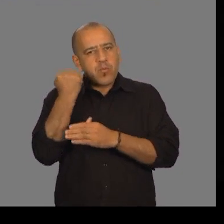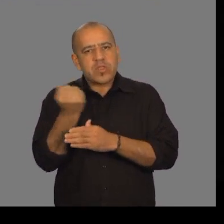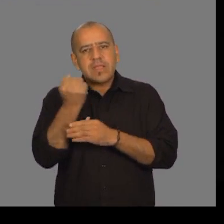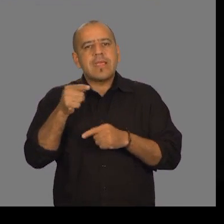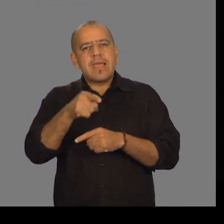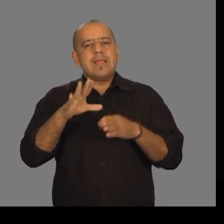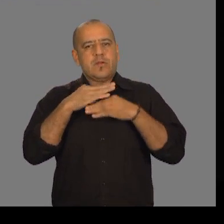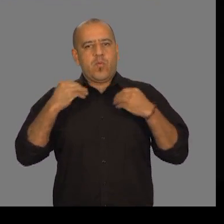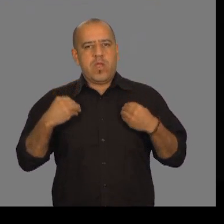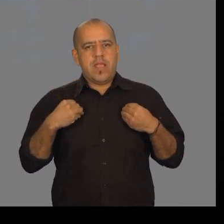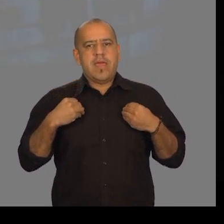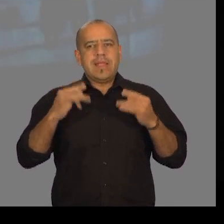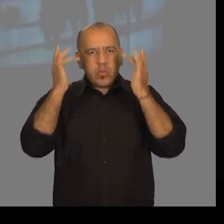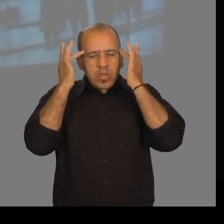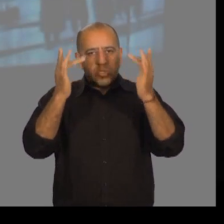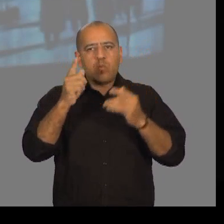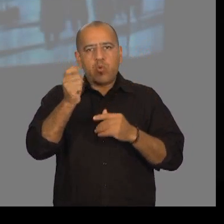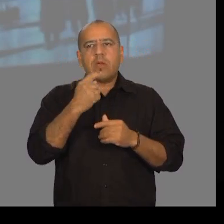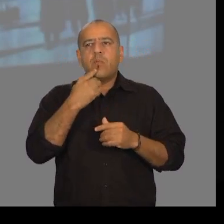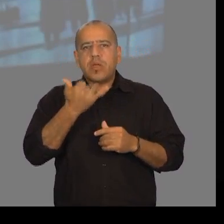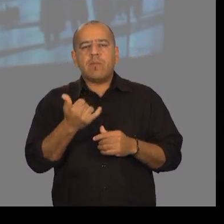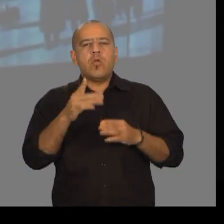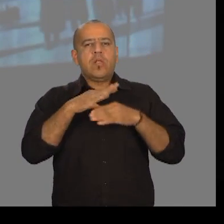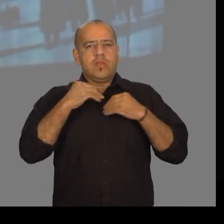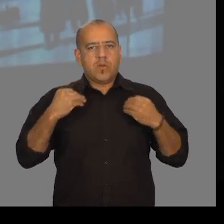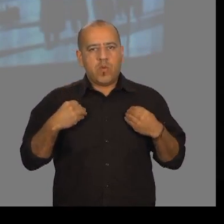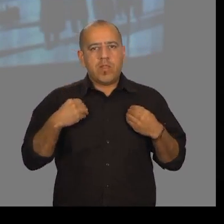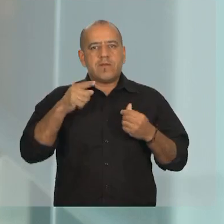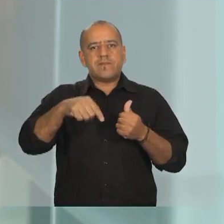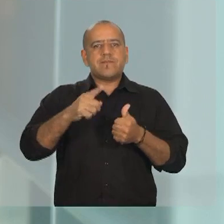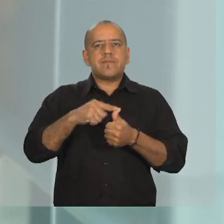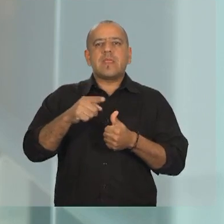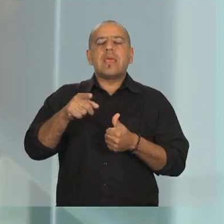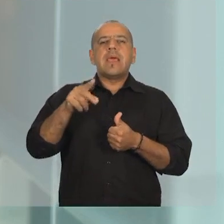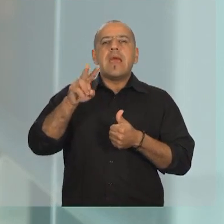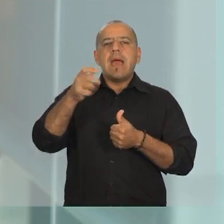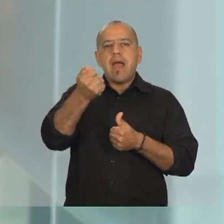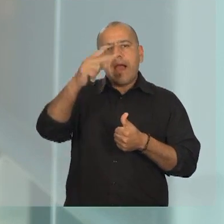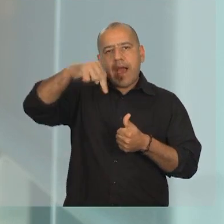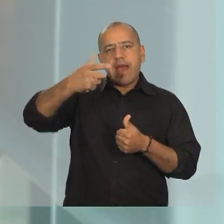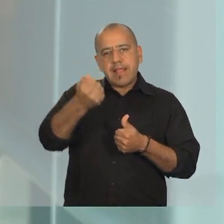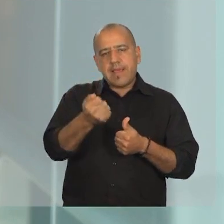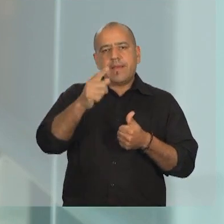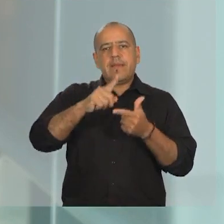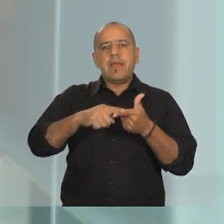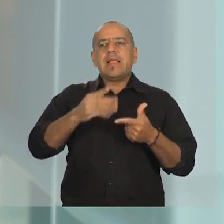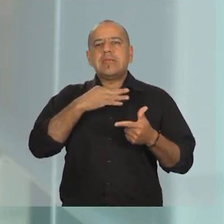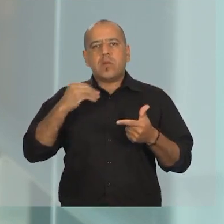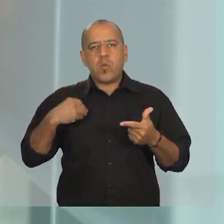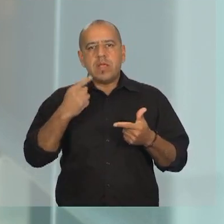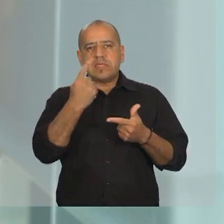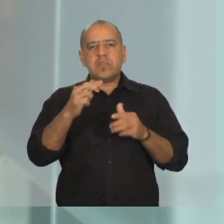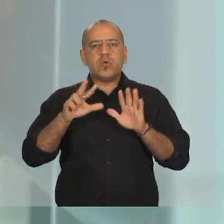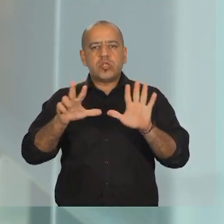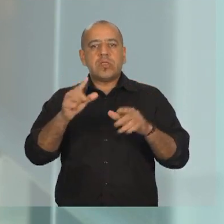educación pública uruguaya, como la nombrada Escuela Pública 359, Ana Vinokur, la